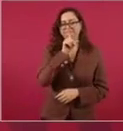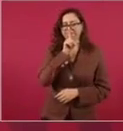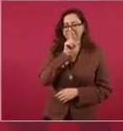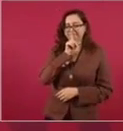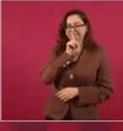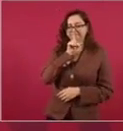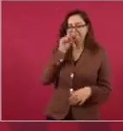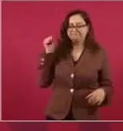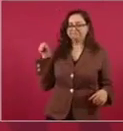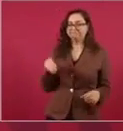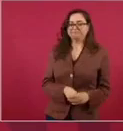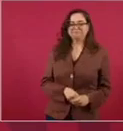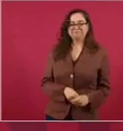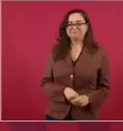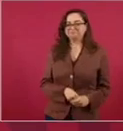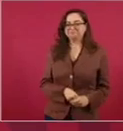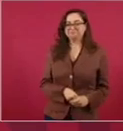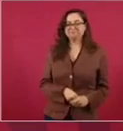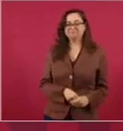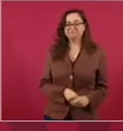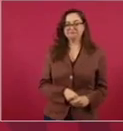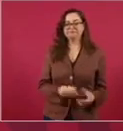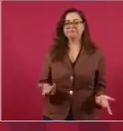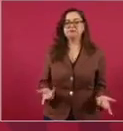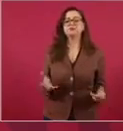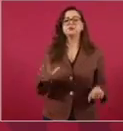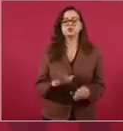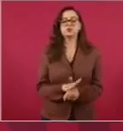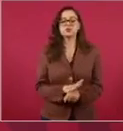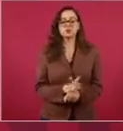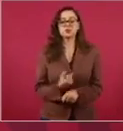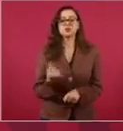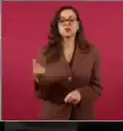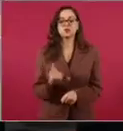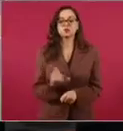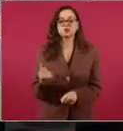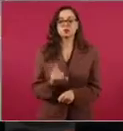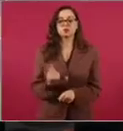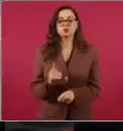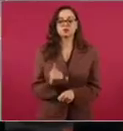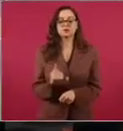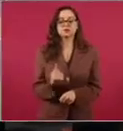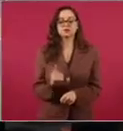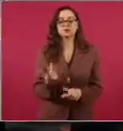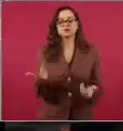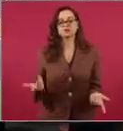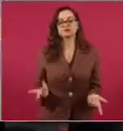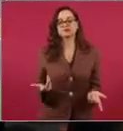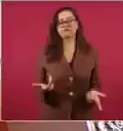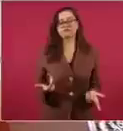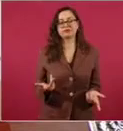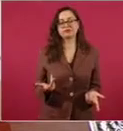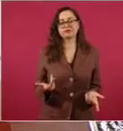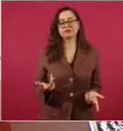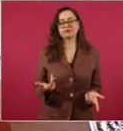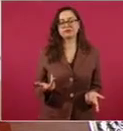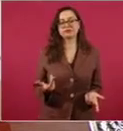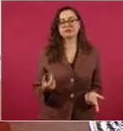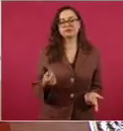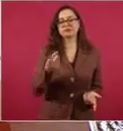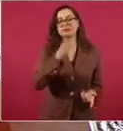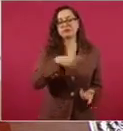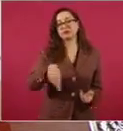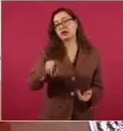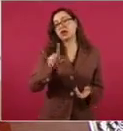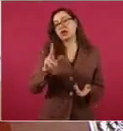porque siempre esgrimen de que tienen